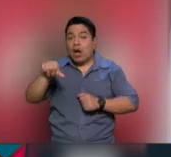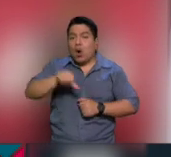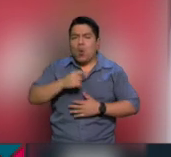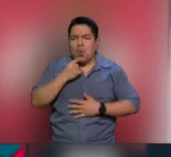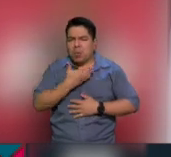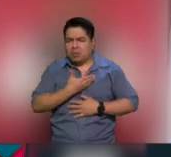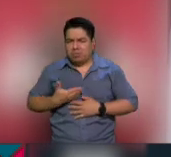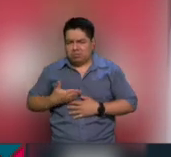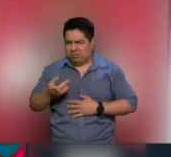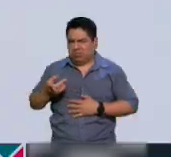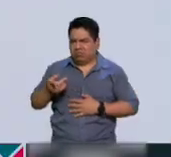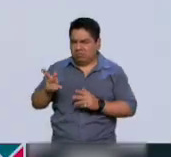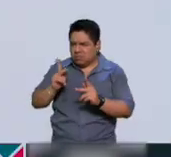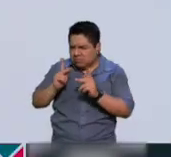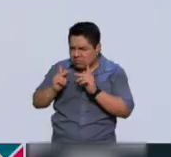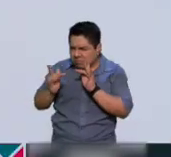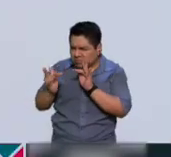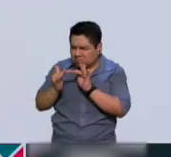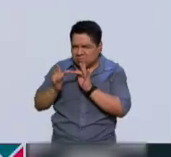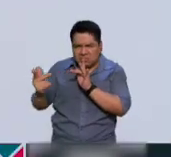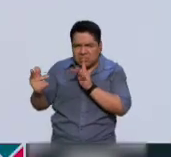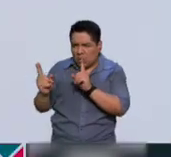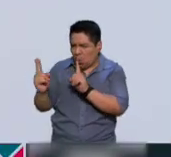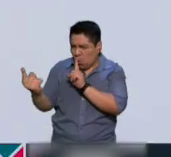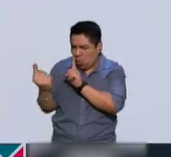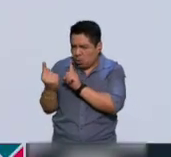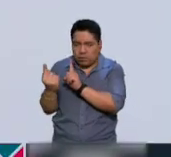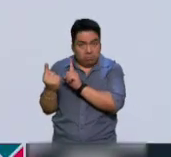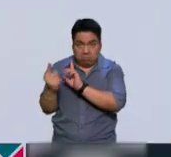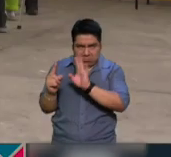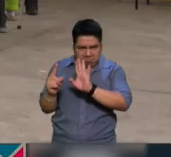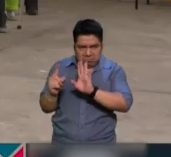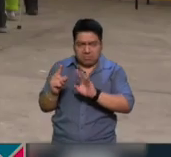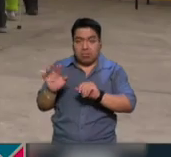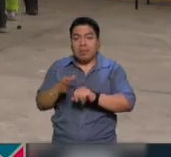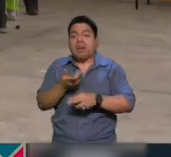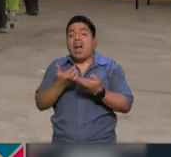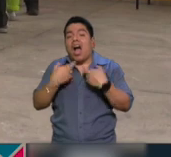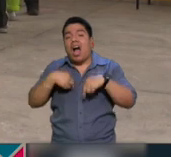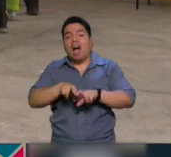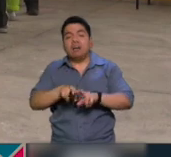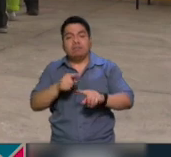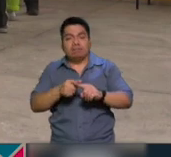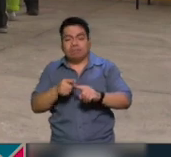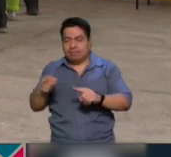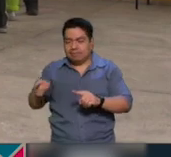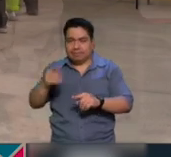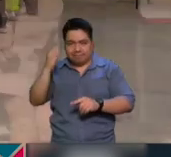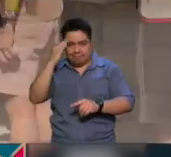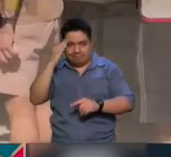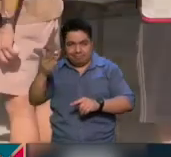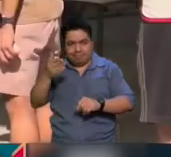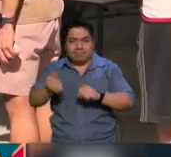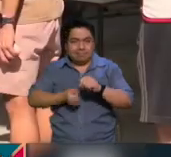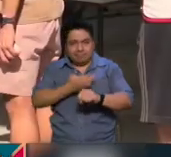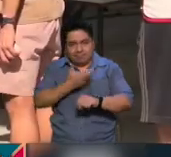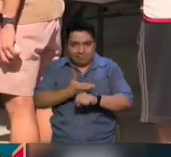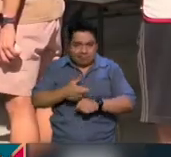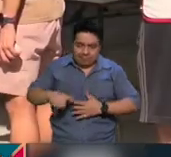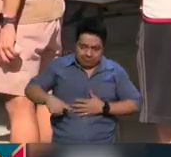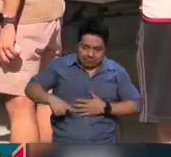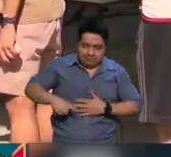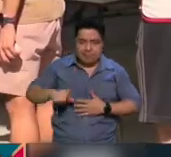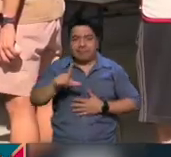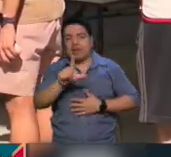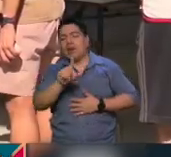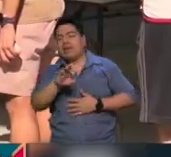descartó tener un intercambio directo con Norma Piña, pero sí mencionó que en su representación puede participar la titular de la Secretaría de Gobernación, Luisa María